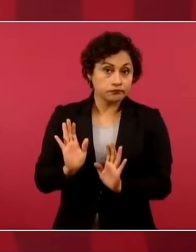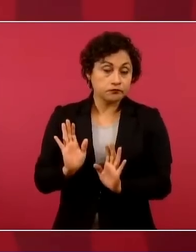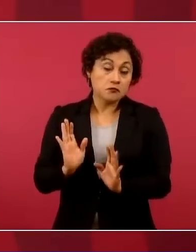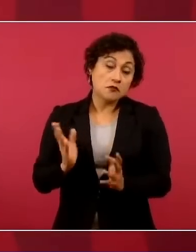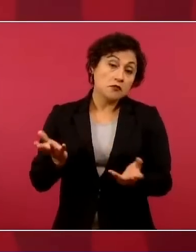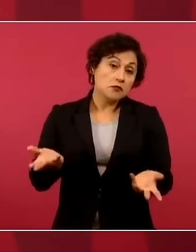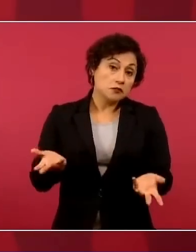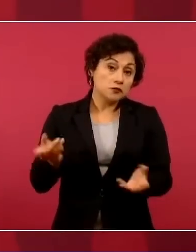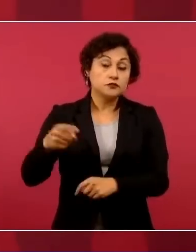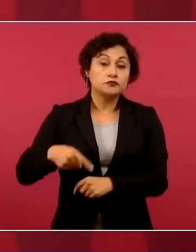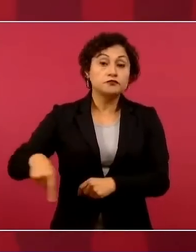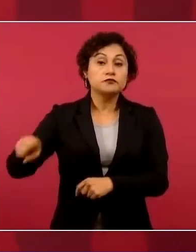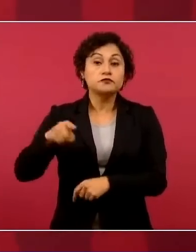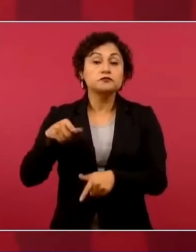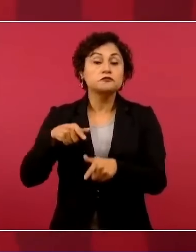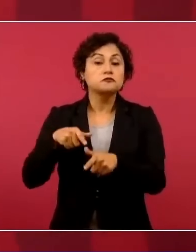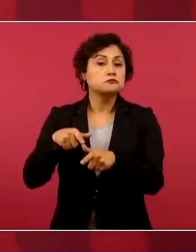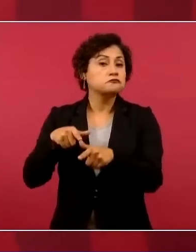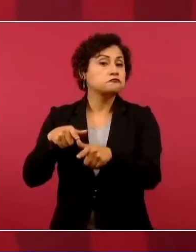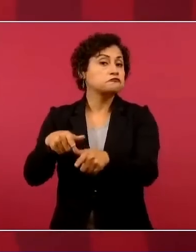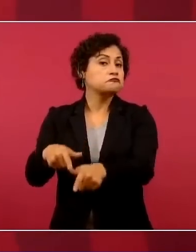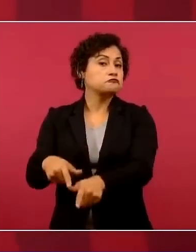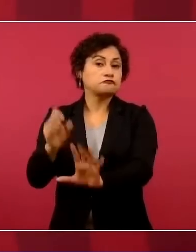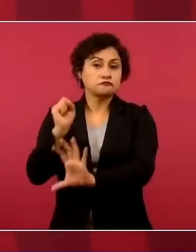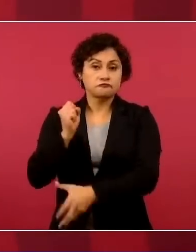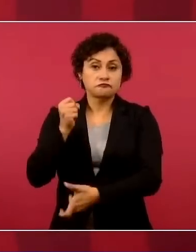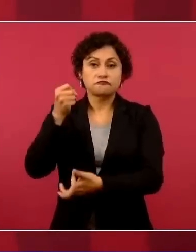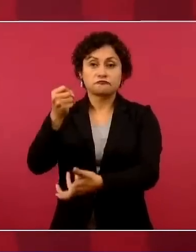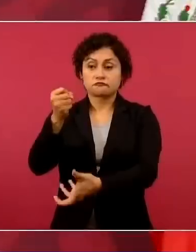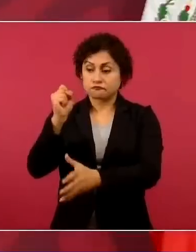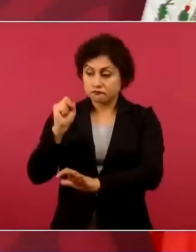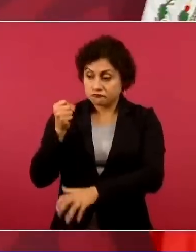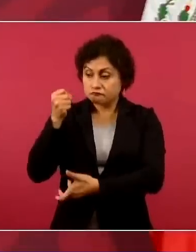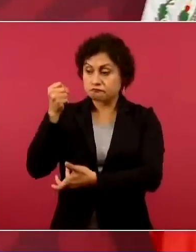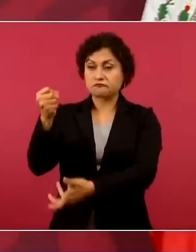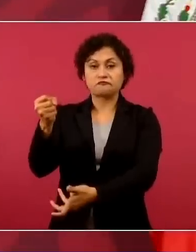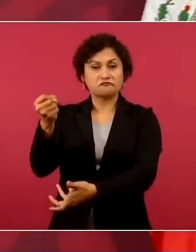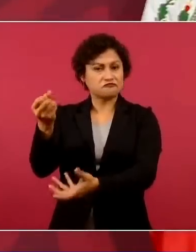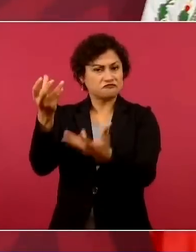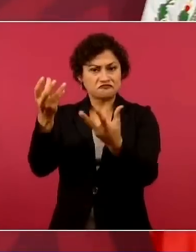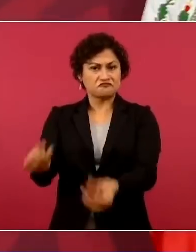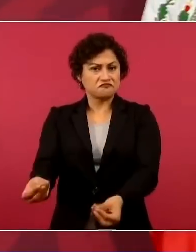recibiendo muchísimo dinero.